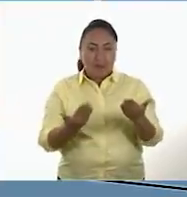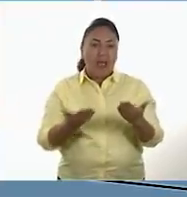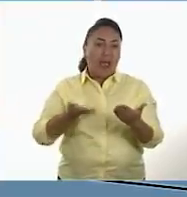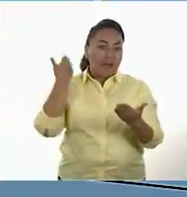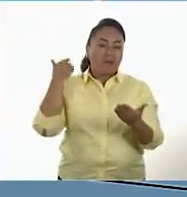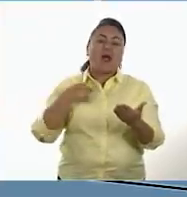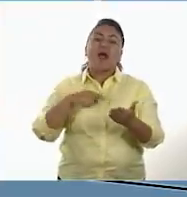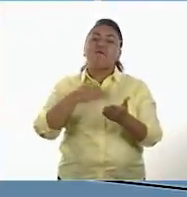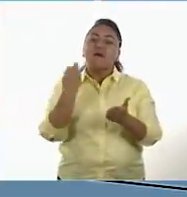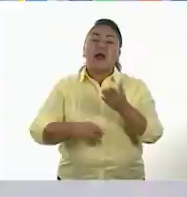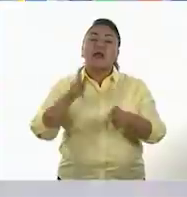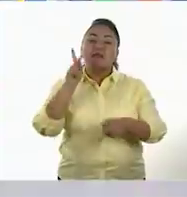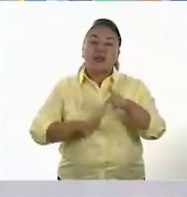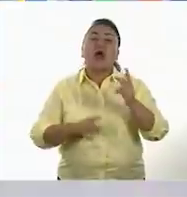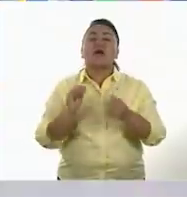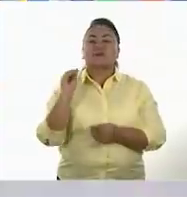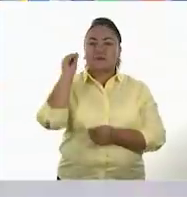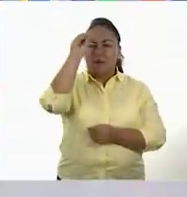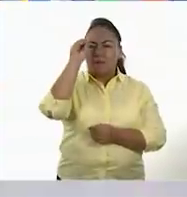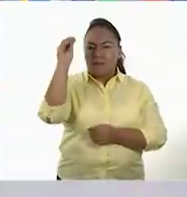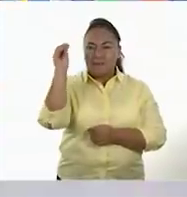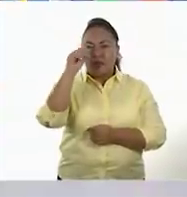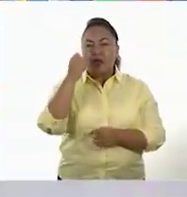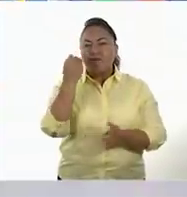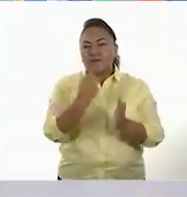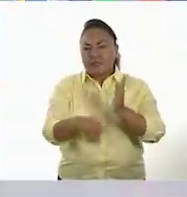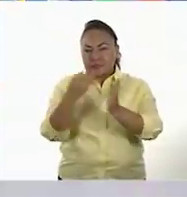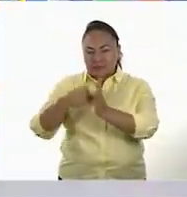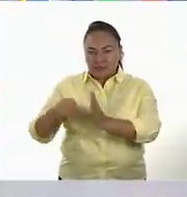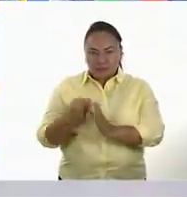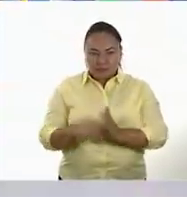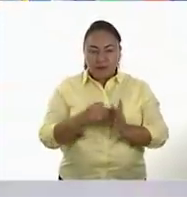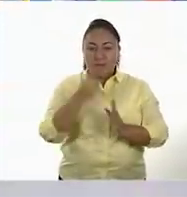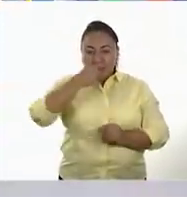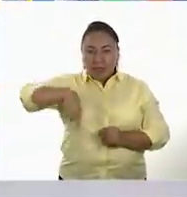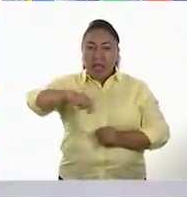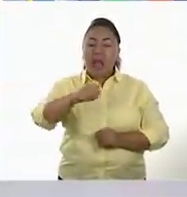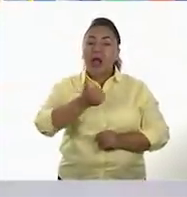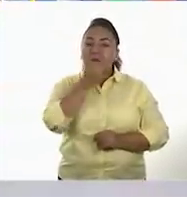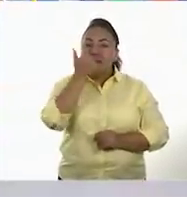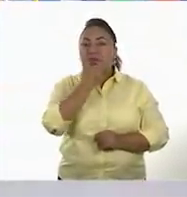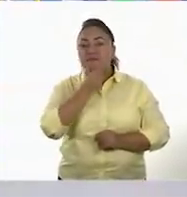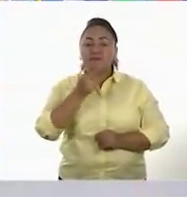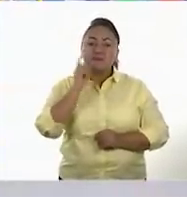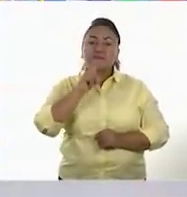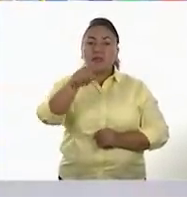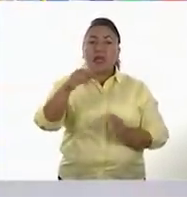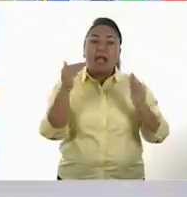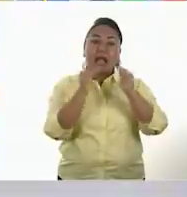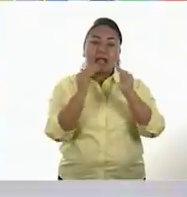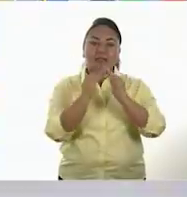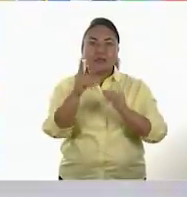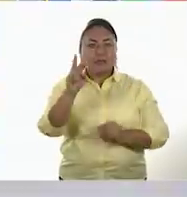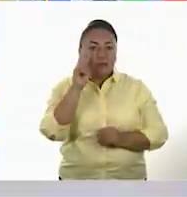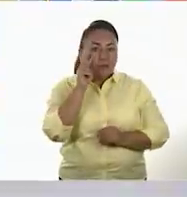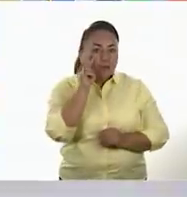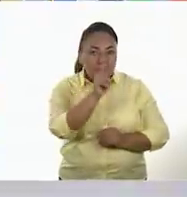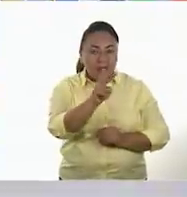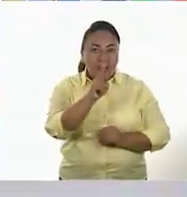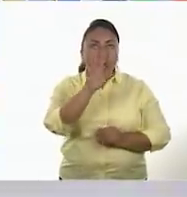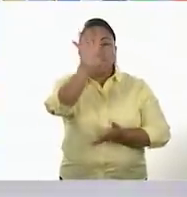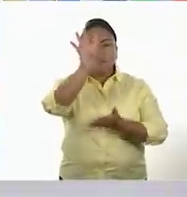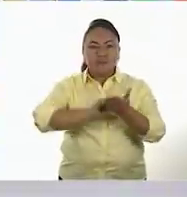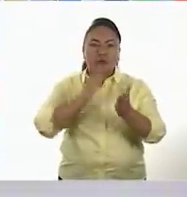anterior. ¿De acuerdo? Perfecto, Nada más agregaremos unos aspectos más para que los alumnos y las alumnas desde su casa puedan realizarlo en su